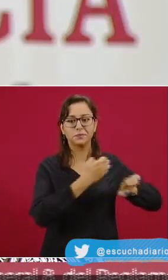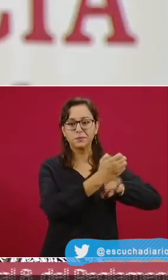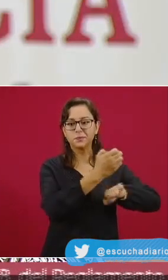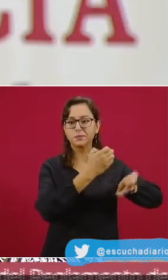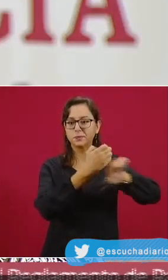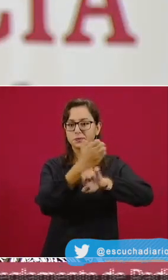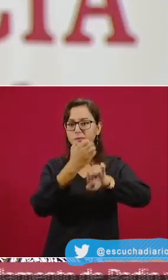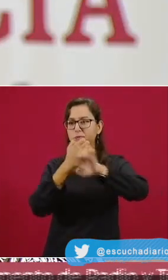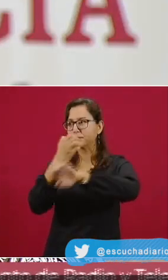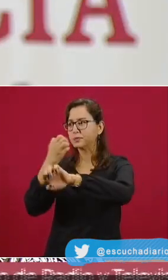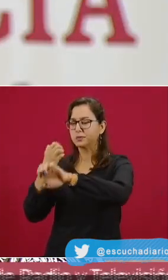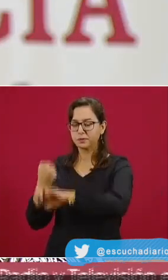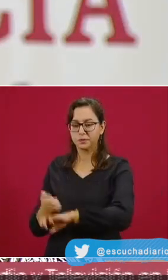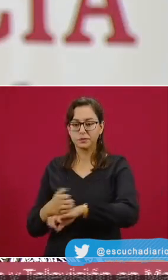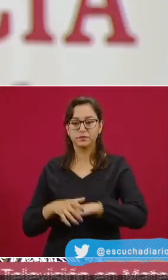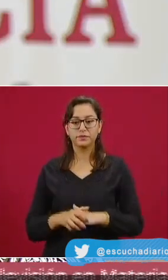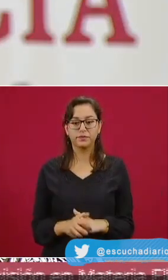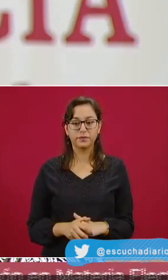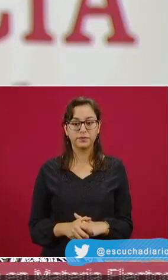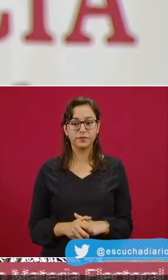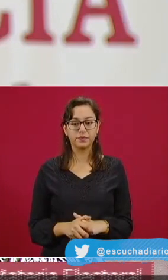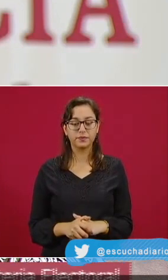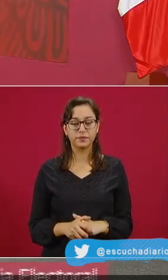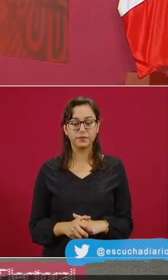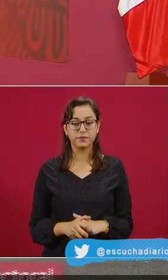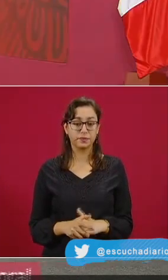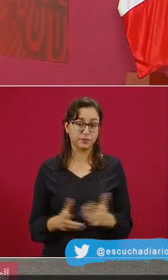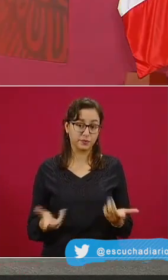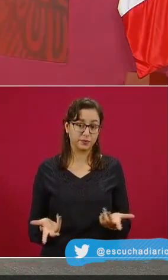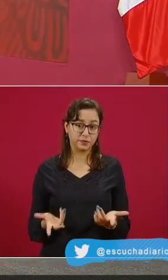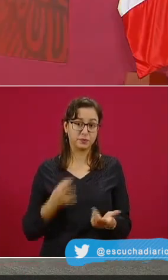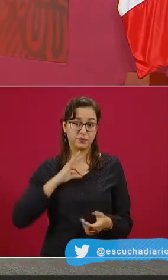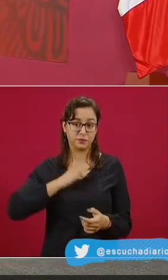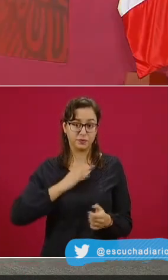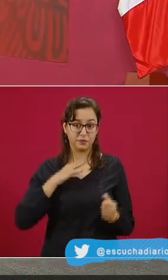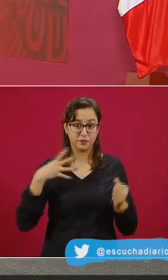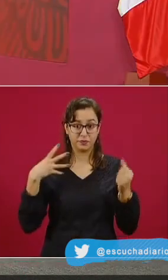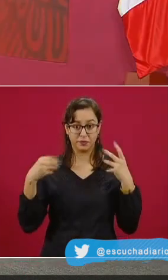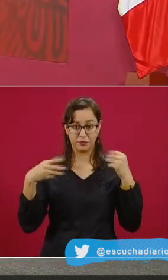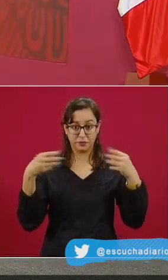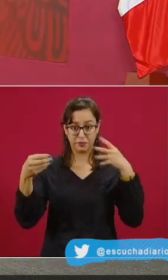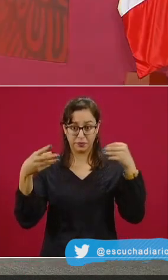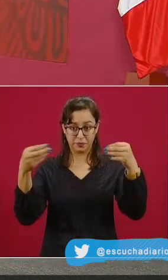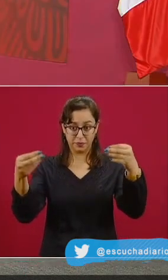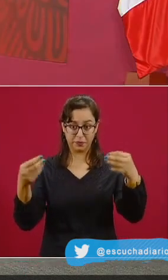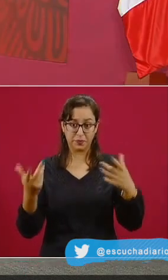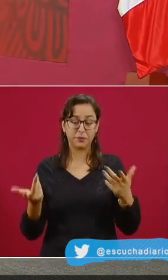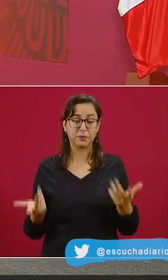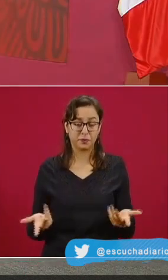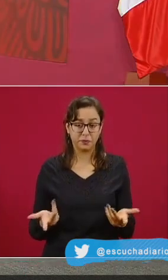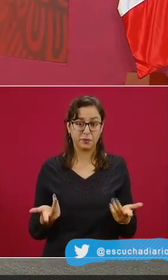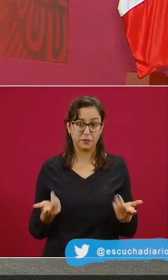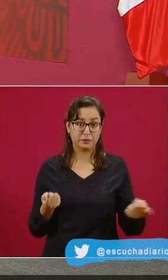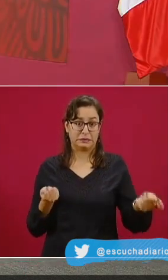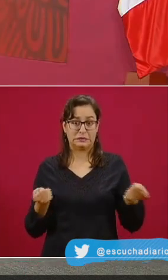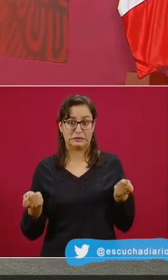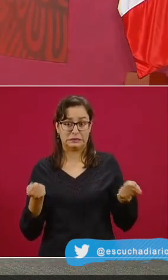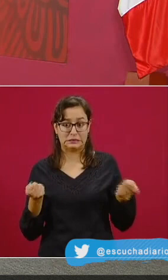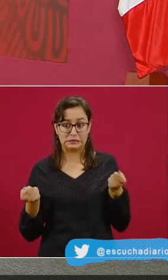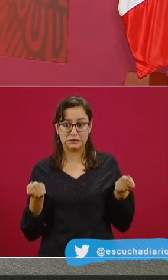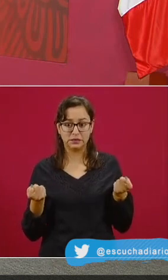casi en su totalidad en Estados Unidos. Hasta el momento se han repatriado a 17.664 mexicanos.